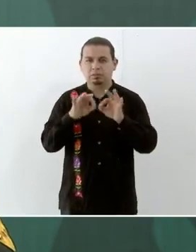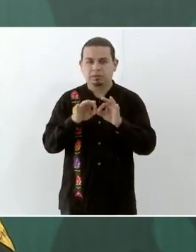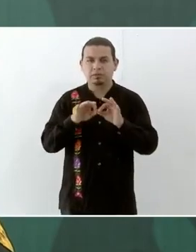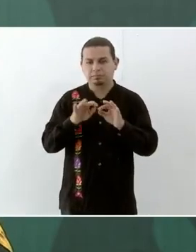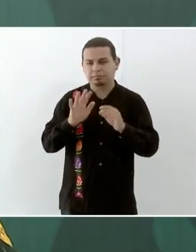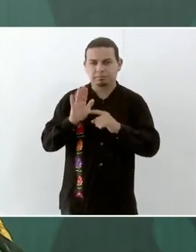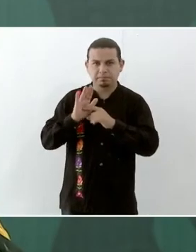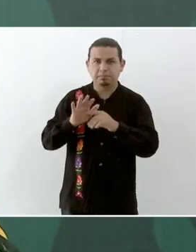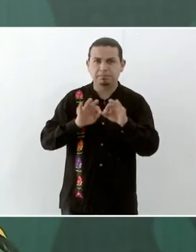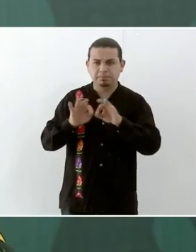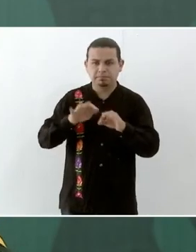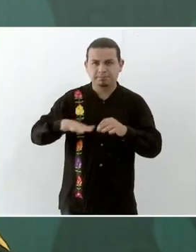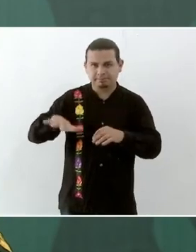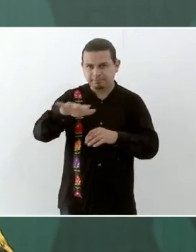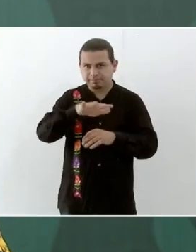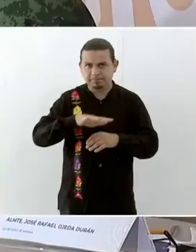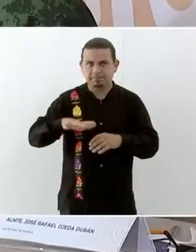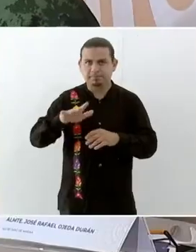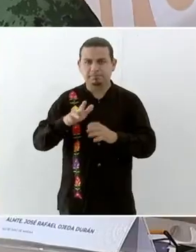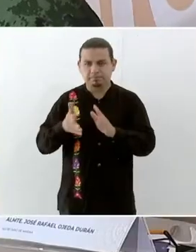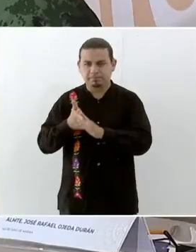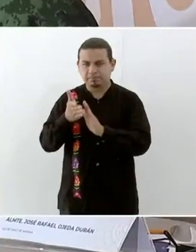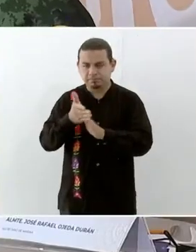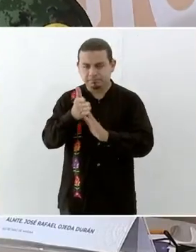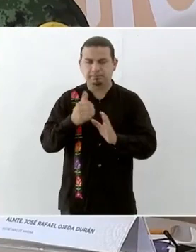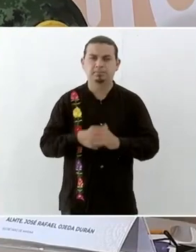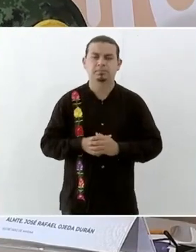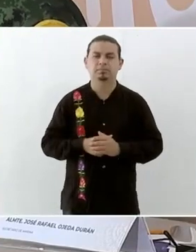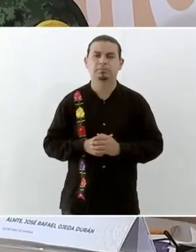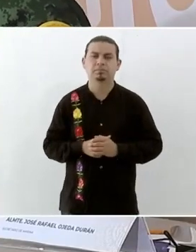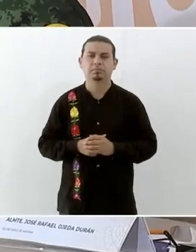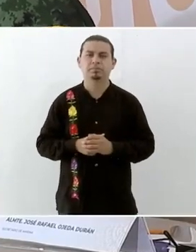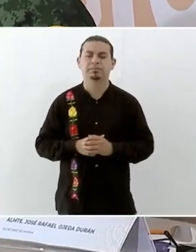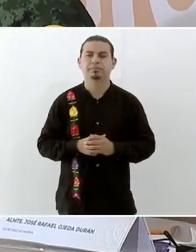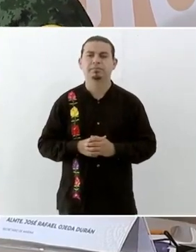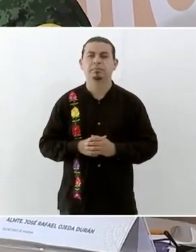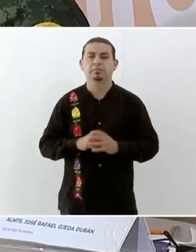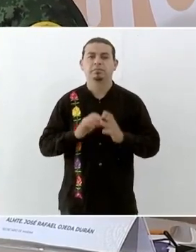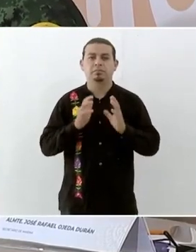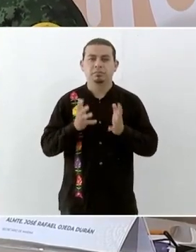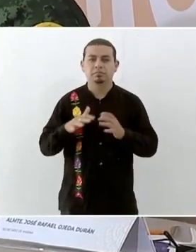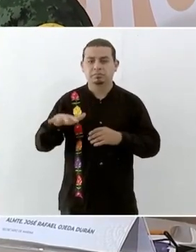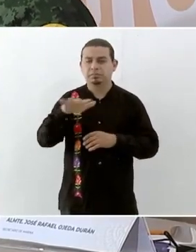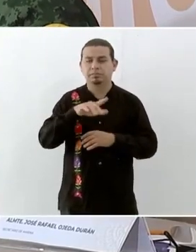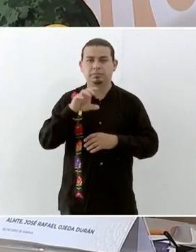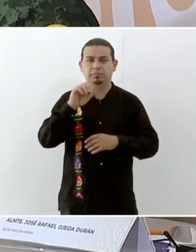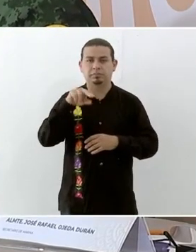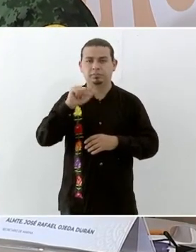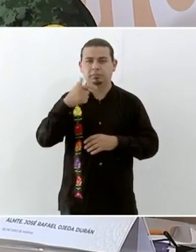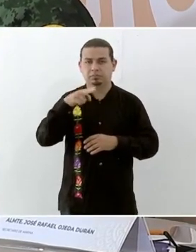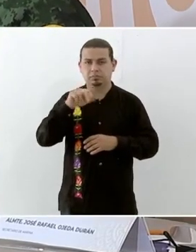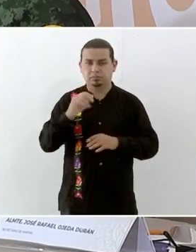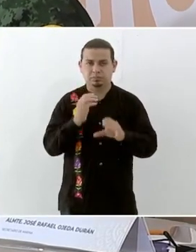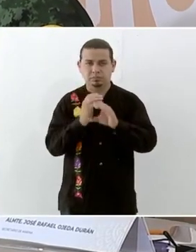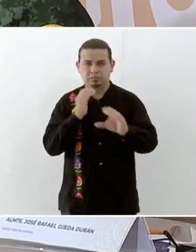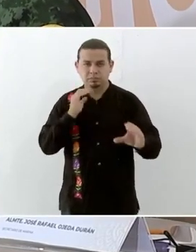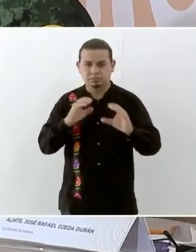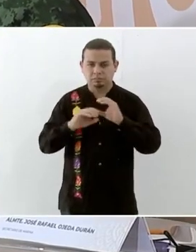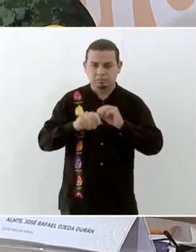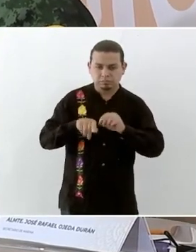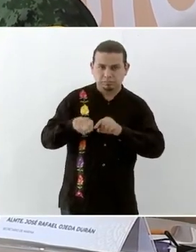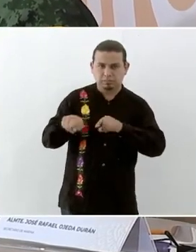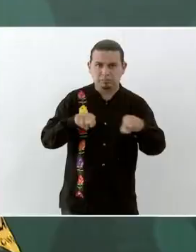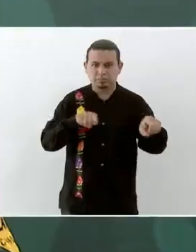también en unos días quedarán ya al 100%. En cuanto a recuperación del sistema de agua, se han